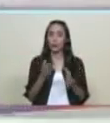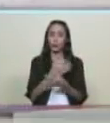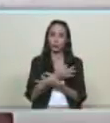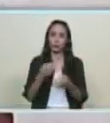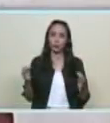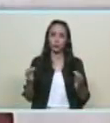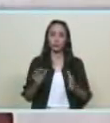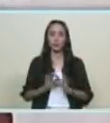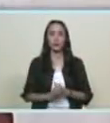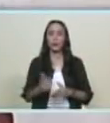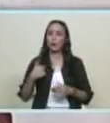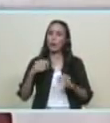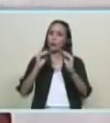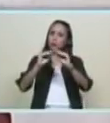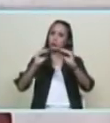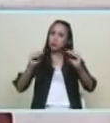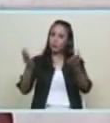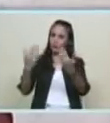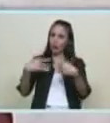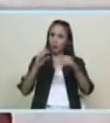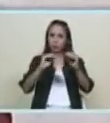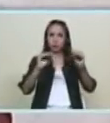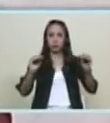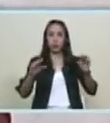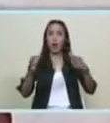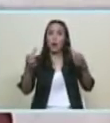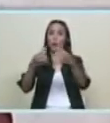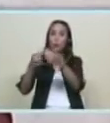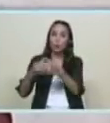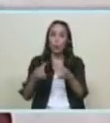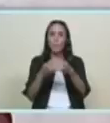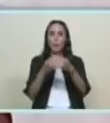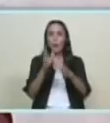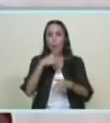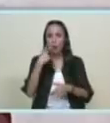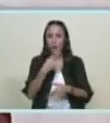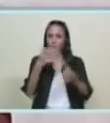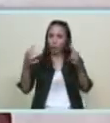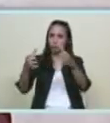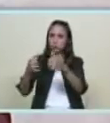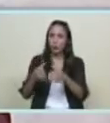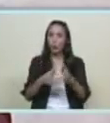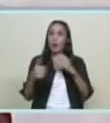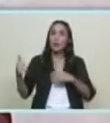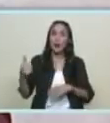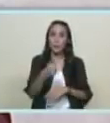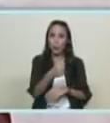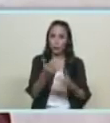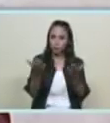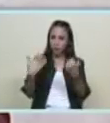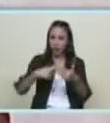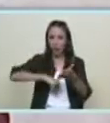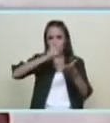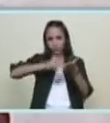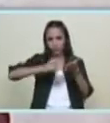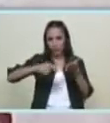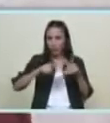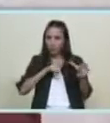y yo hago una invitación a los partidos políticos de la MUT a que firmen el acuerdo